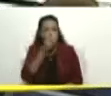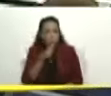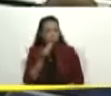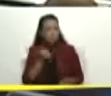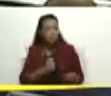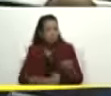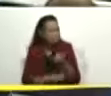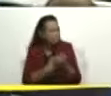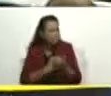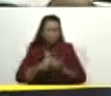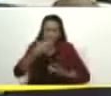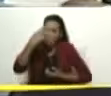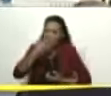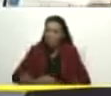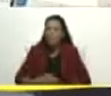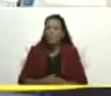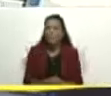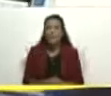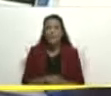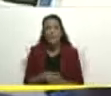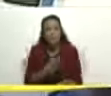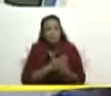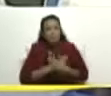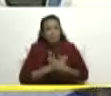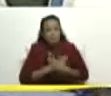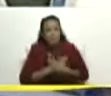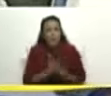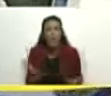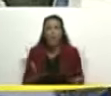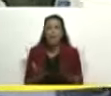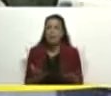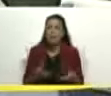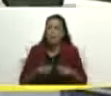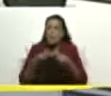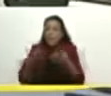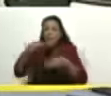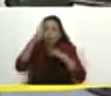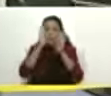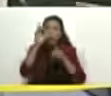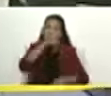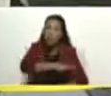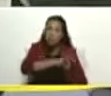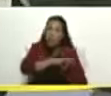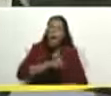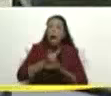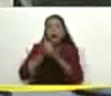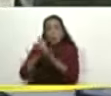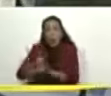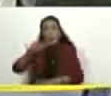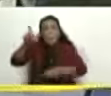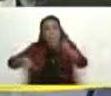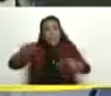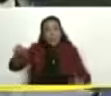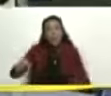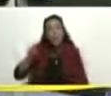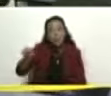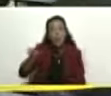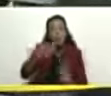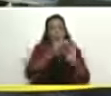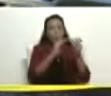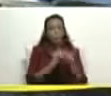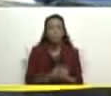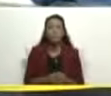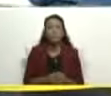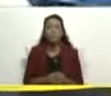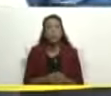que siempre ha creído en el amor del prójimo de la atención social del bienestar que está con nosotros y usted